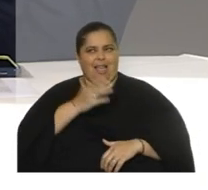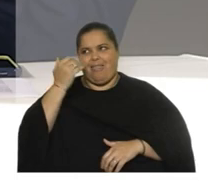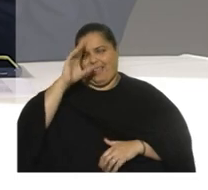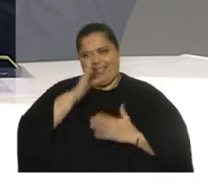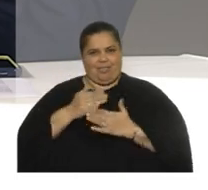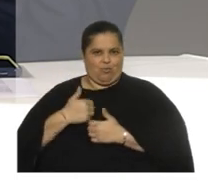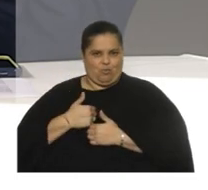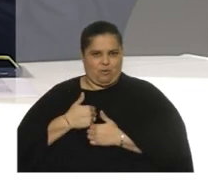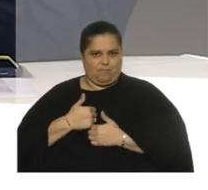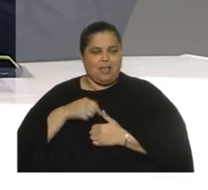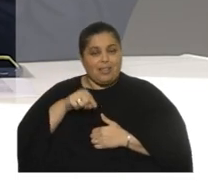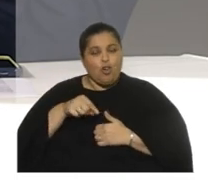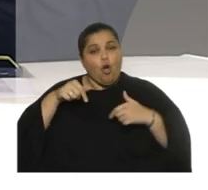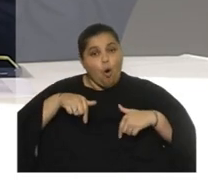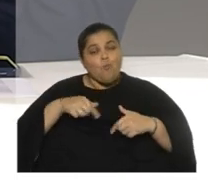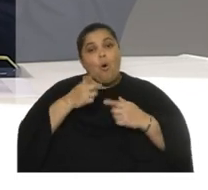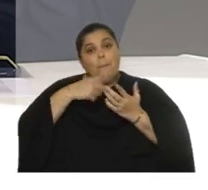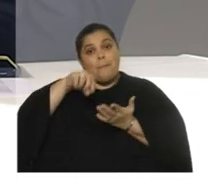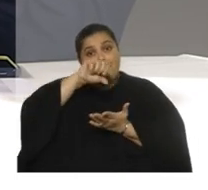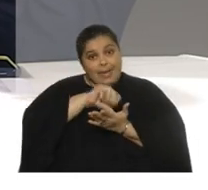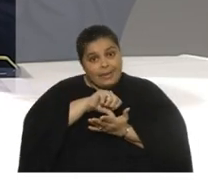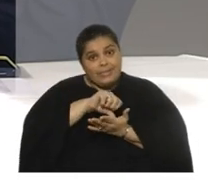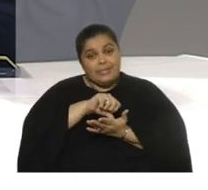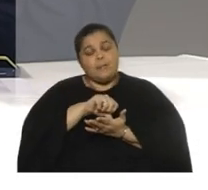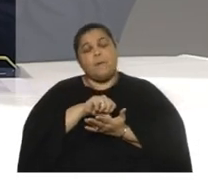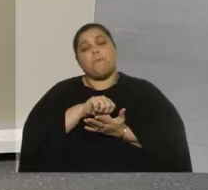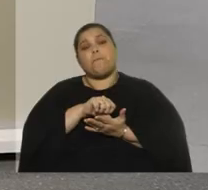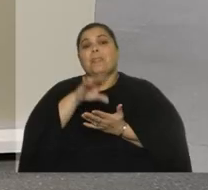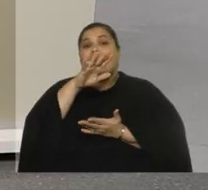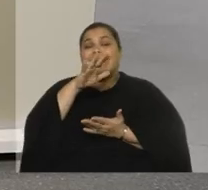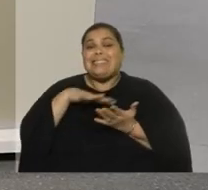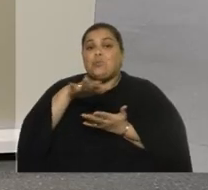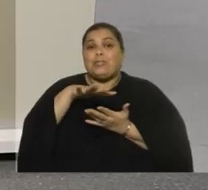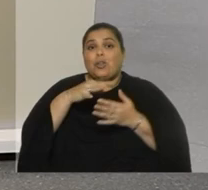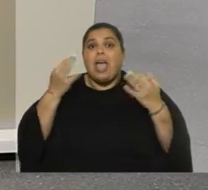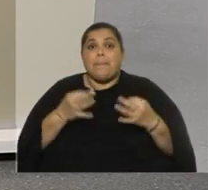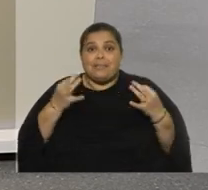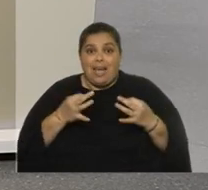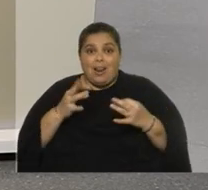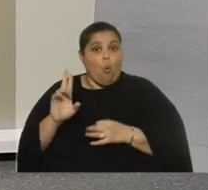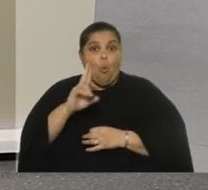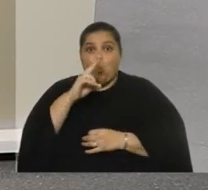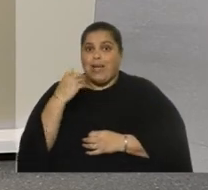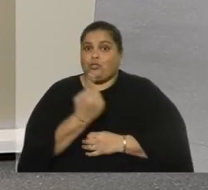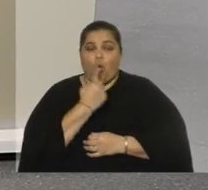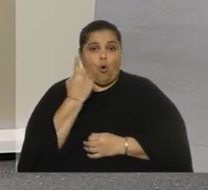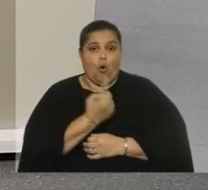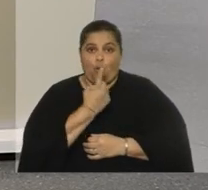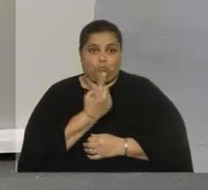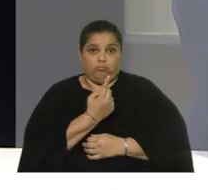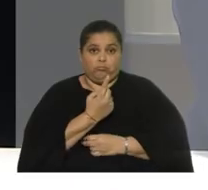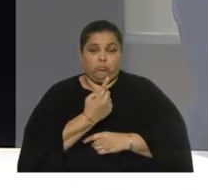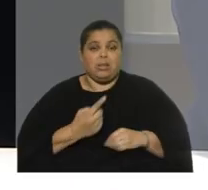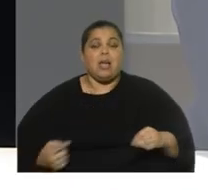país como país en una situación muy especial. El Uruguay está solo solo frente a los